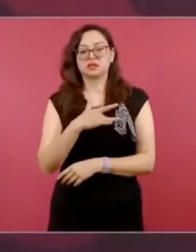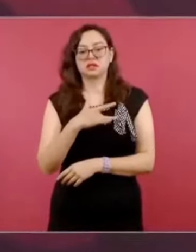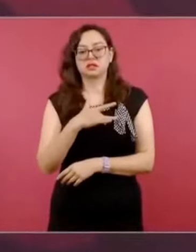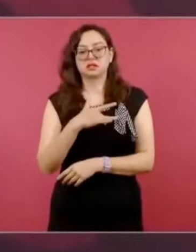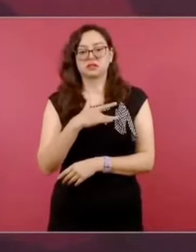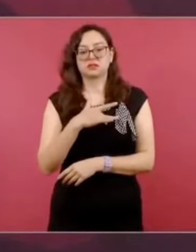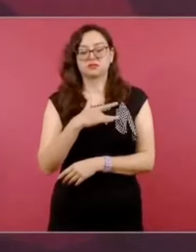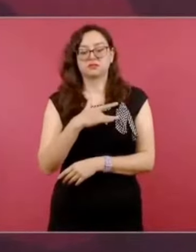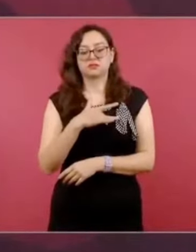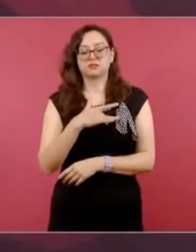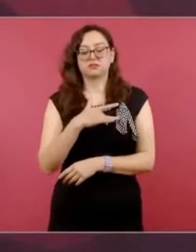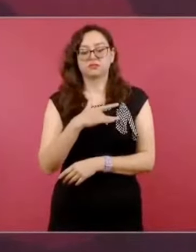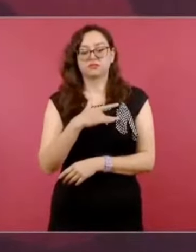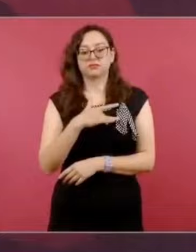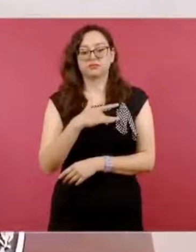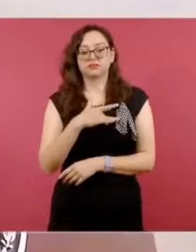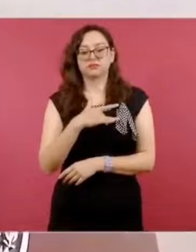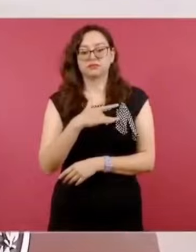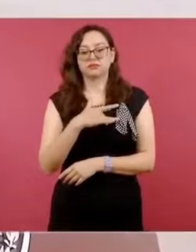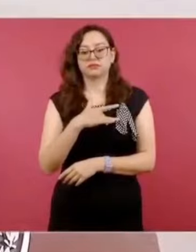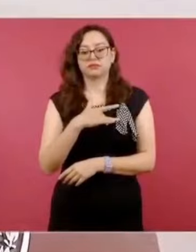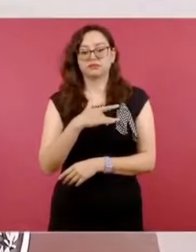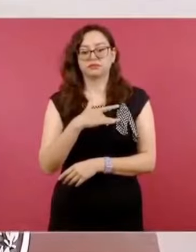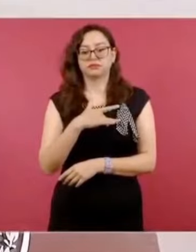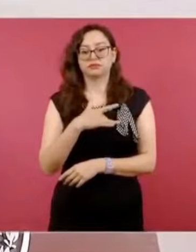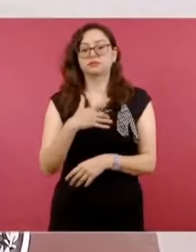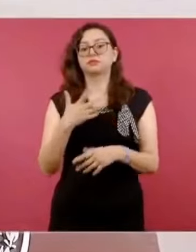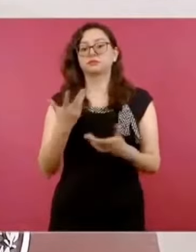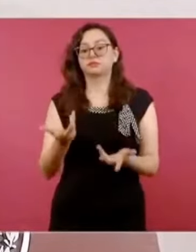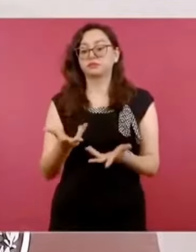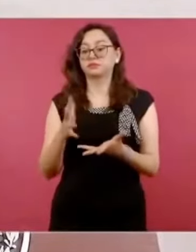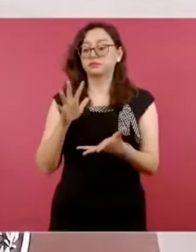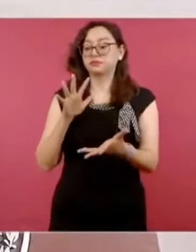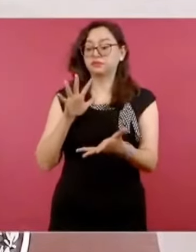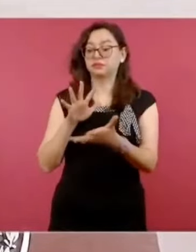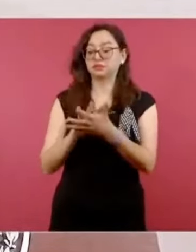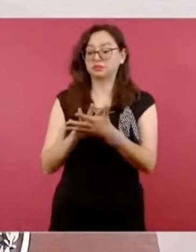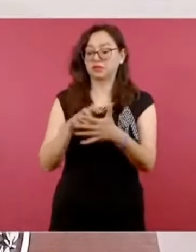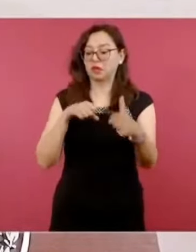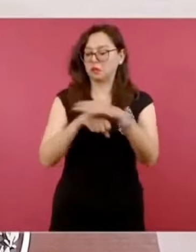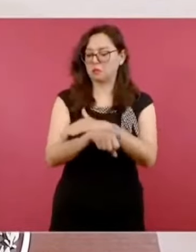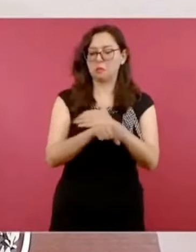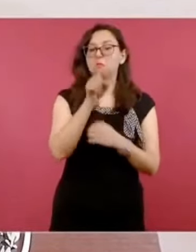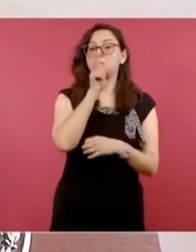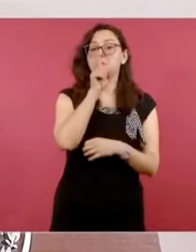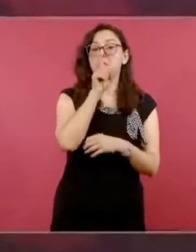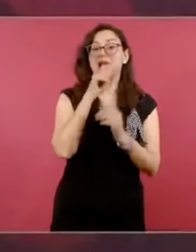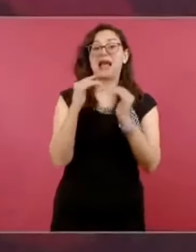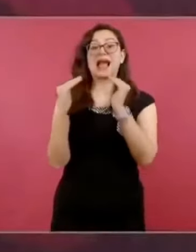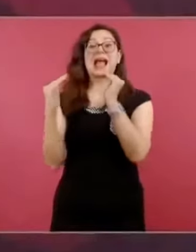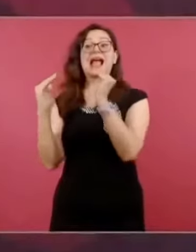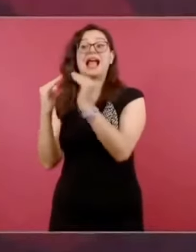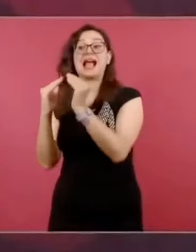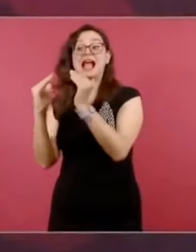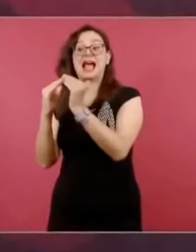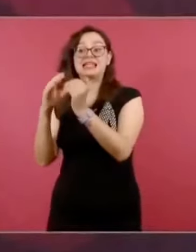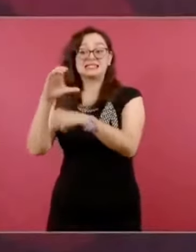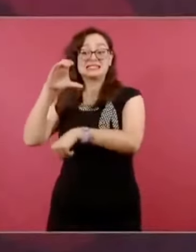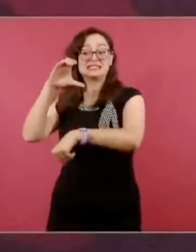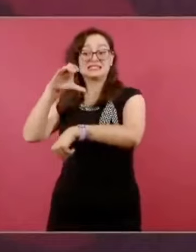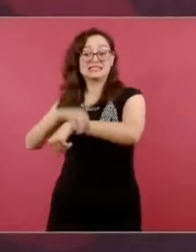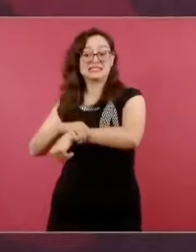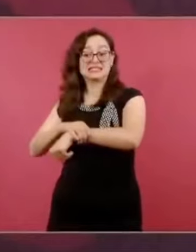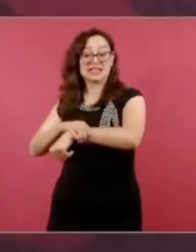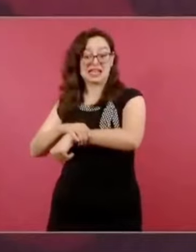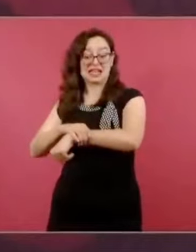preventiva, la